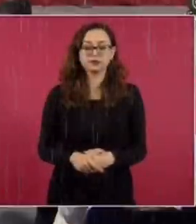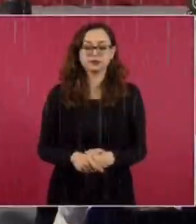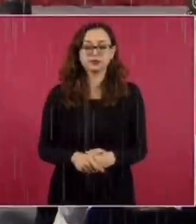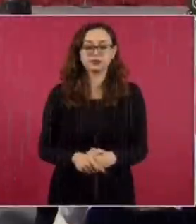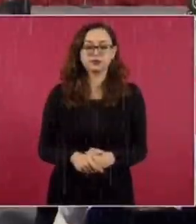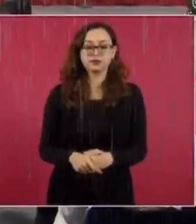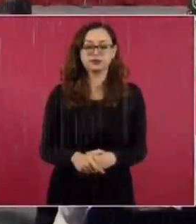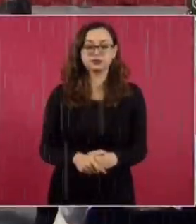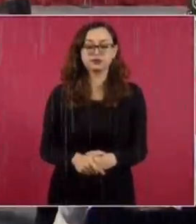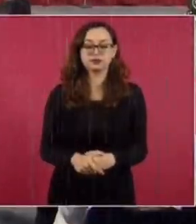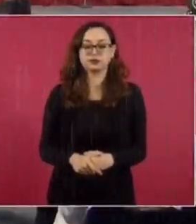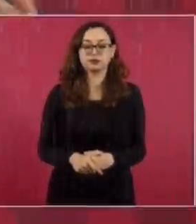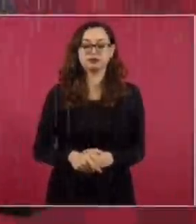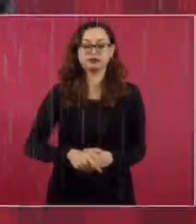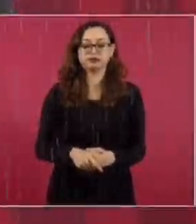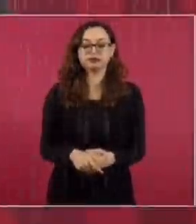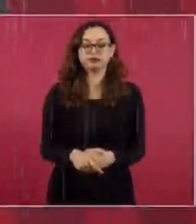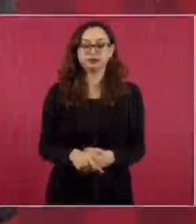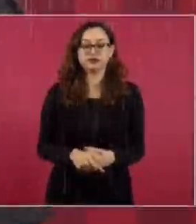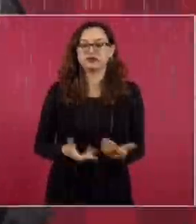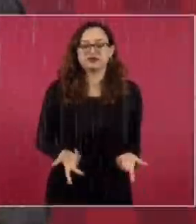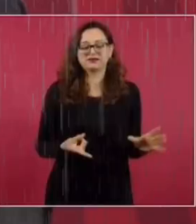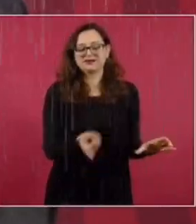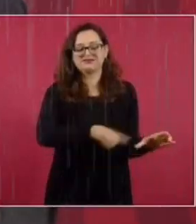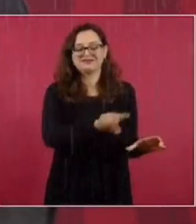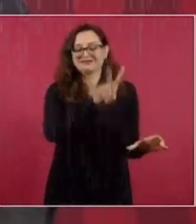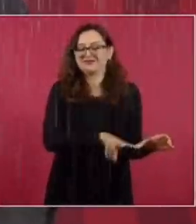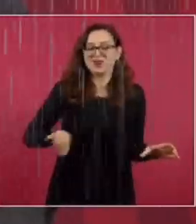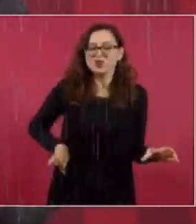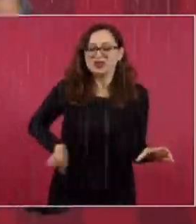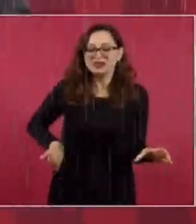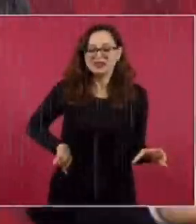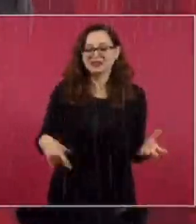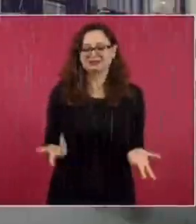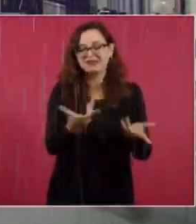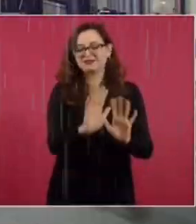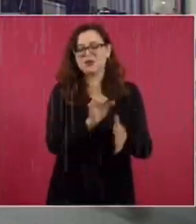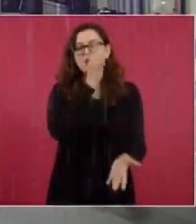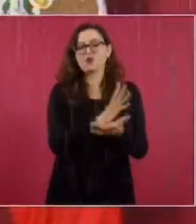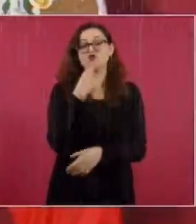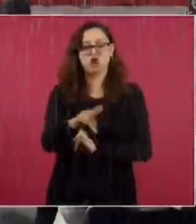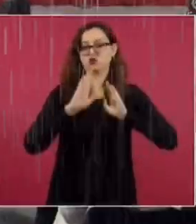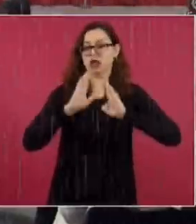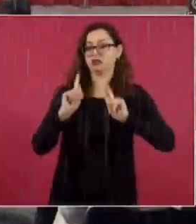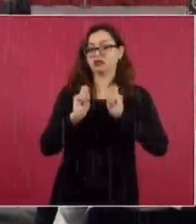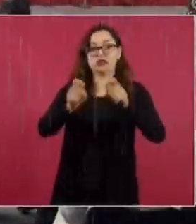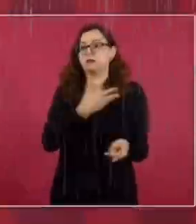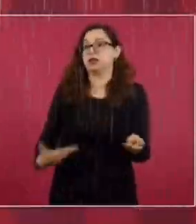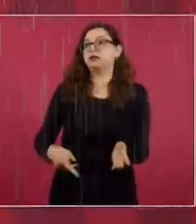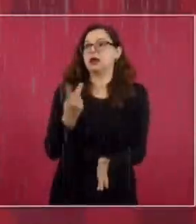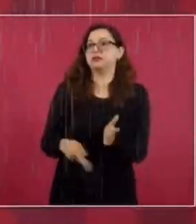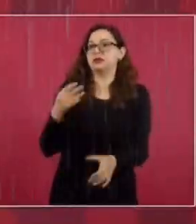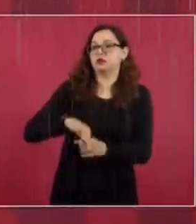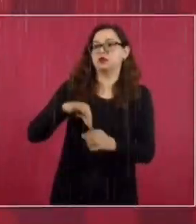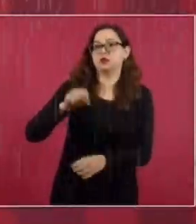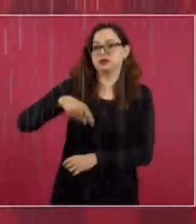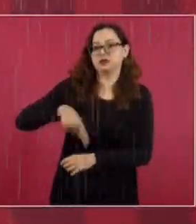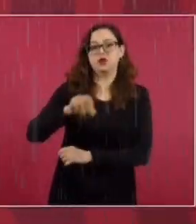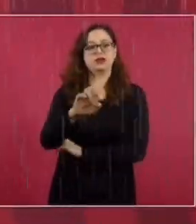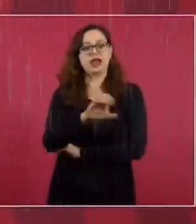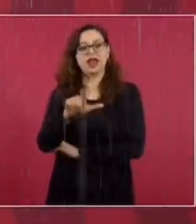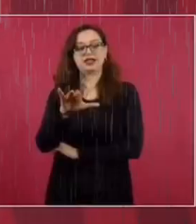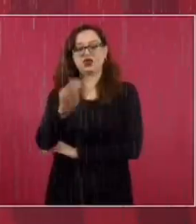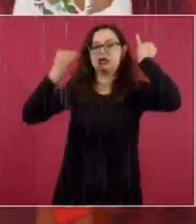Ellos agarraron esto de bandera, como lo de la llamada militarización, como la reelección. Pero es muy